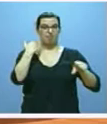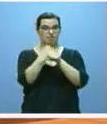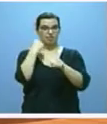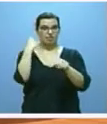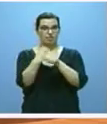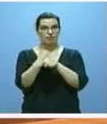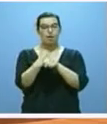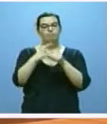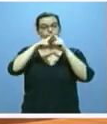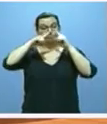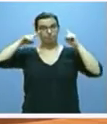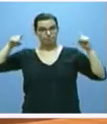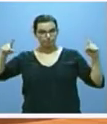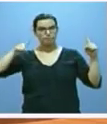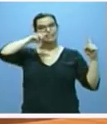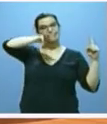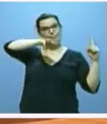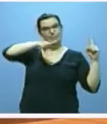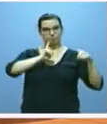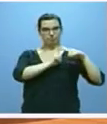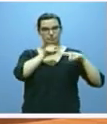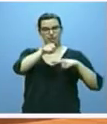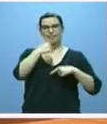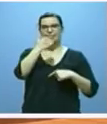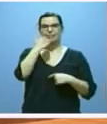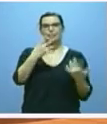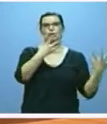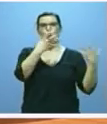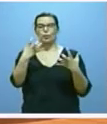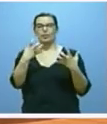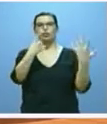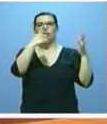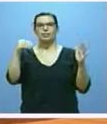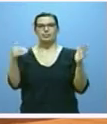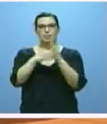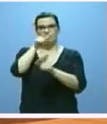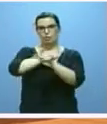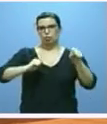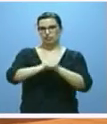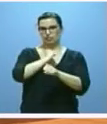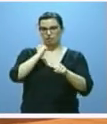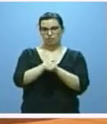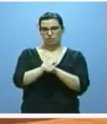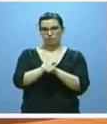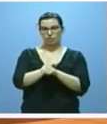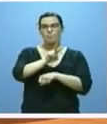2017, la comunidad contaba con casi 960.000 ocupados, 26